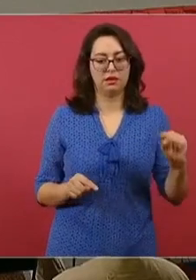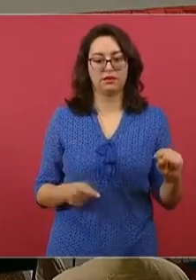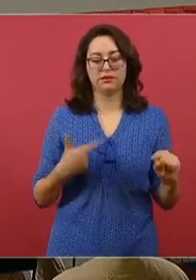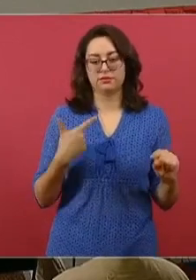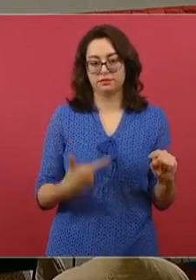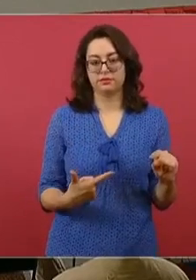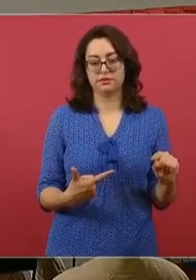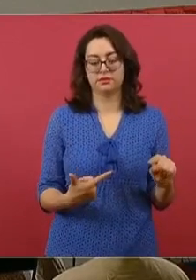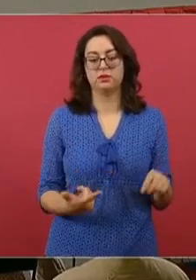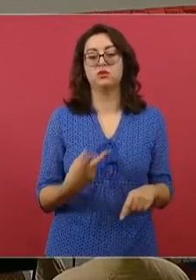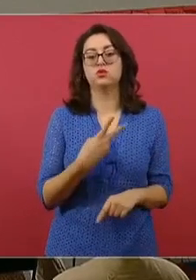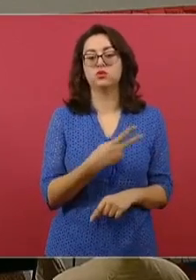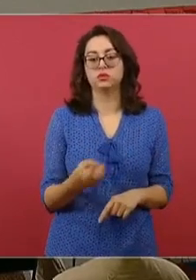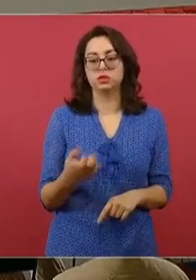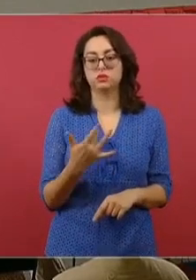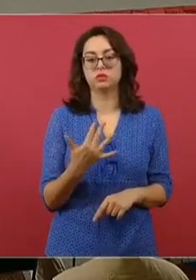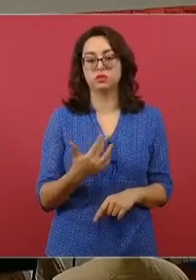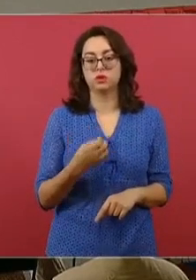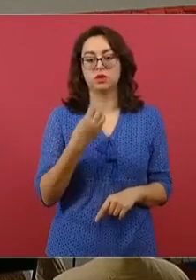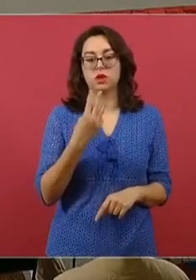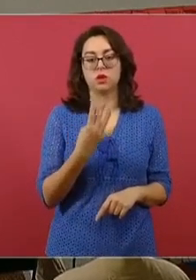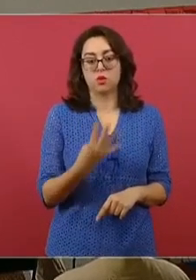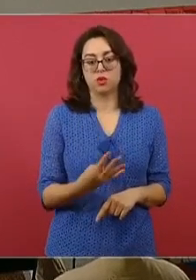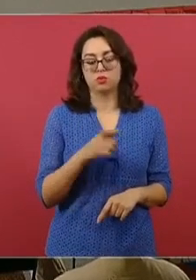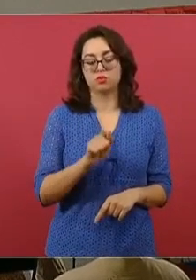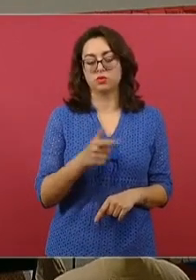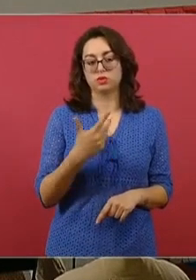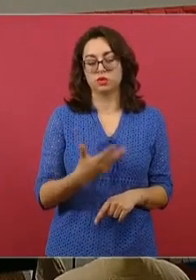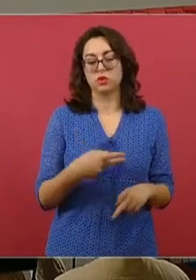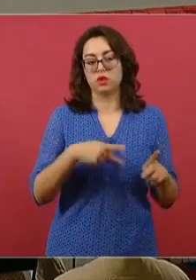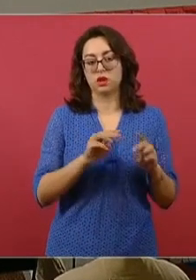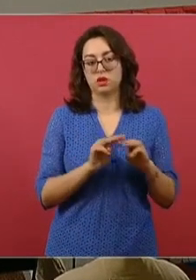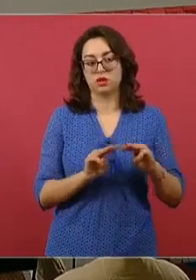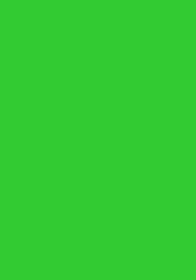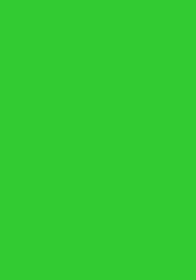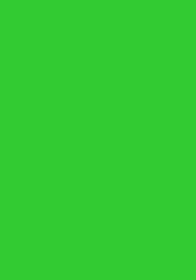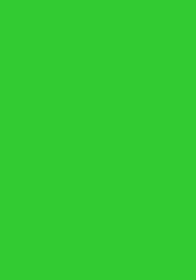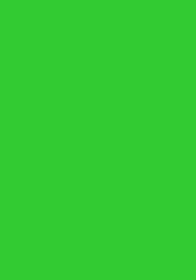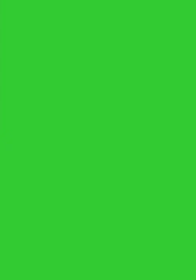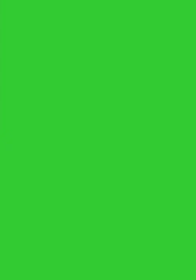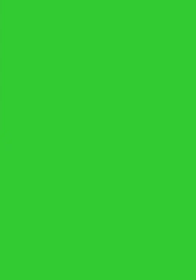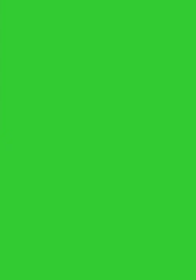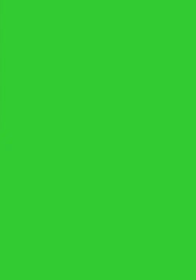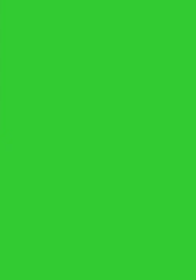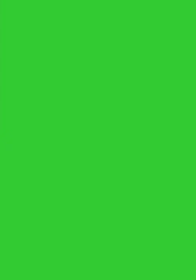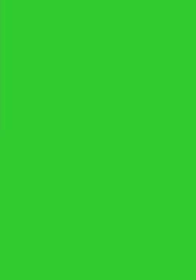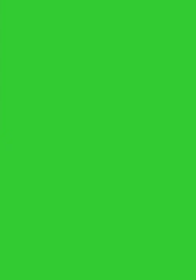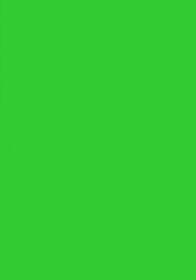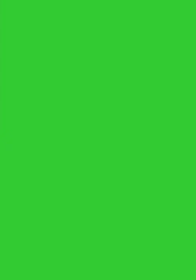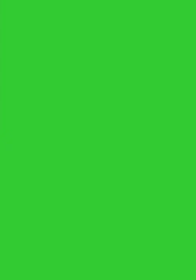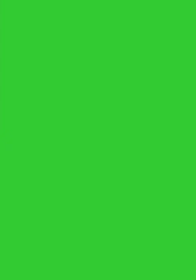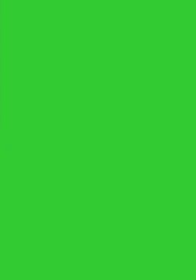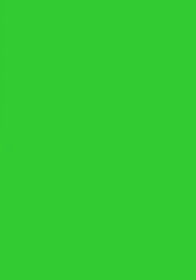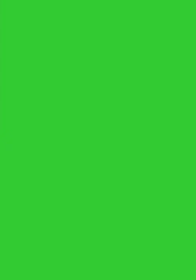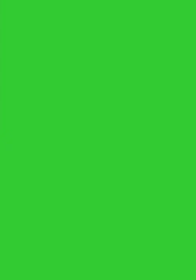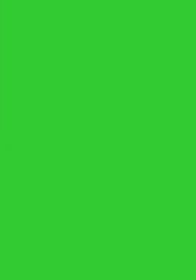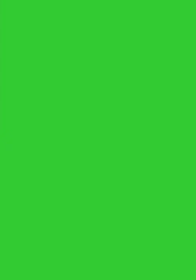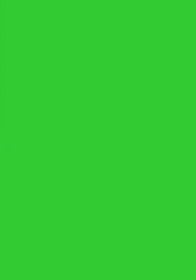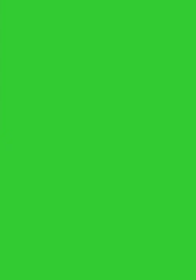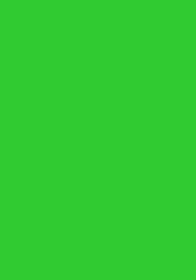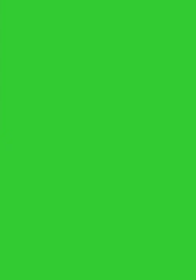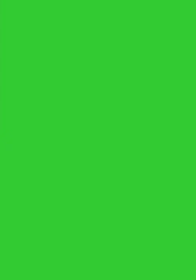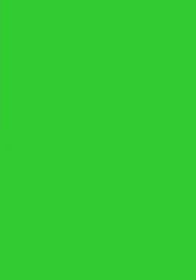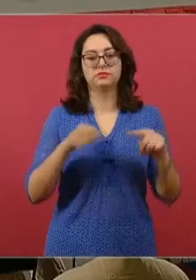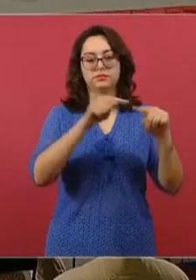254.5 kilómetros de Chetumal a Escárcega. En estos tres tramos habrá ocho